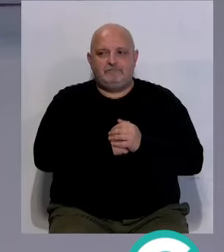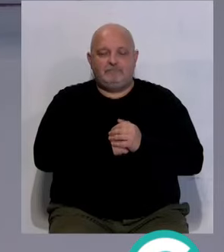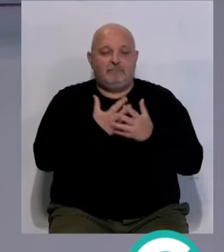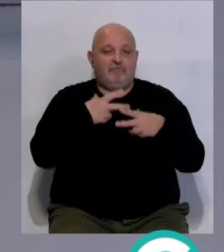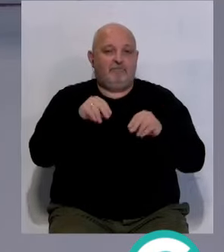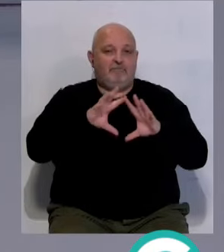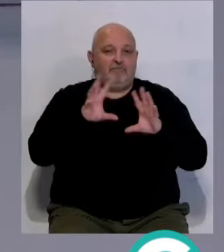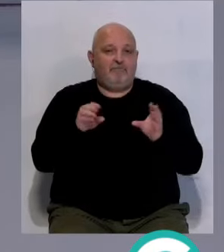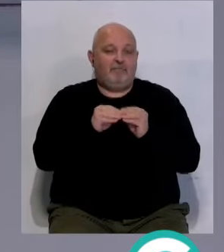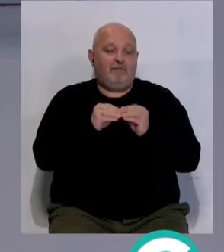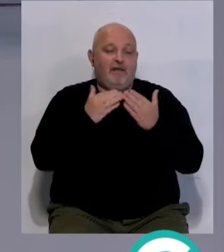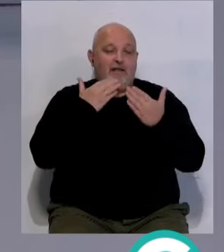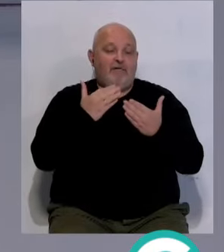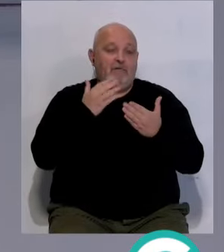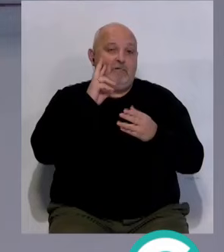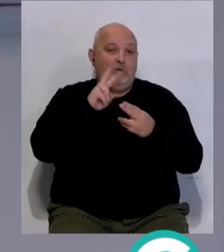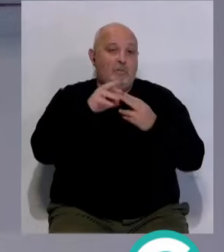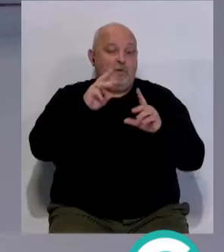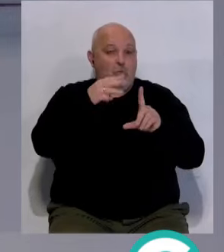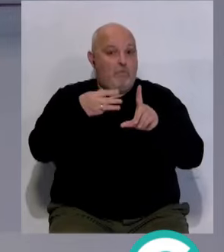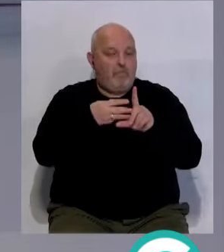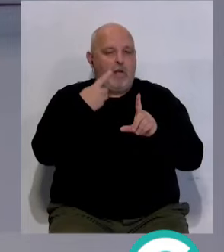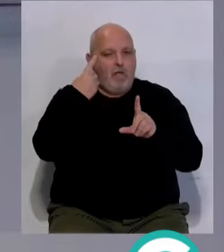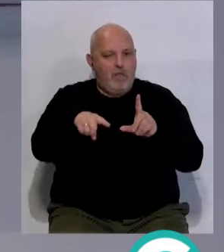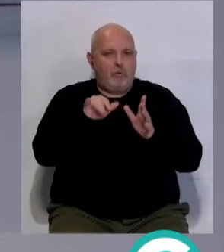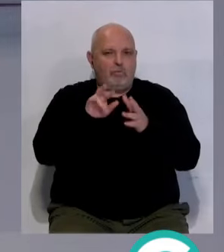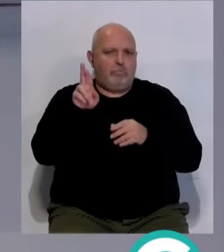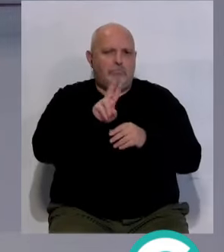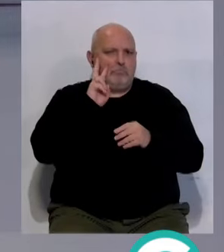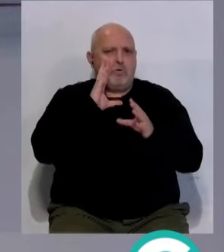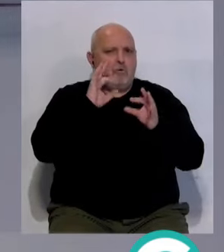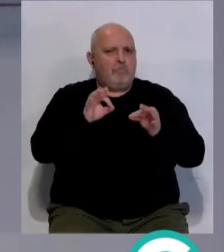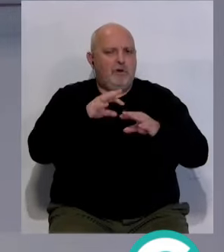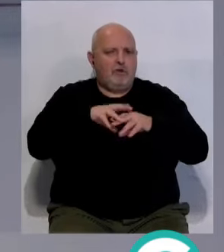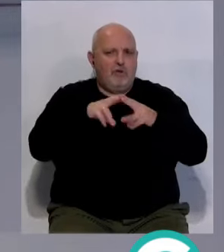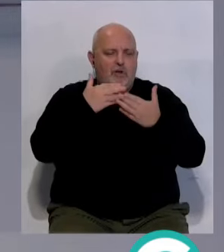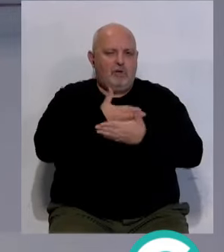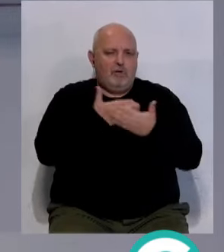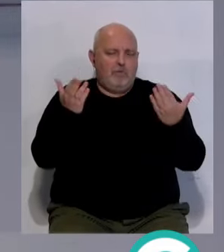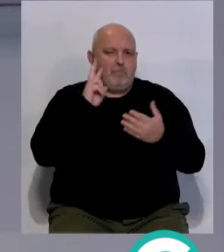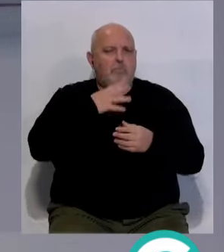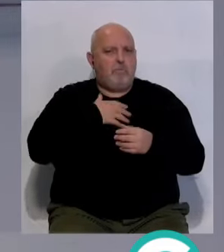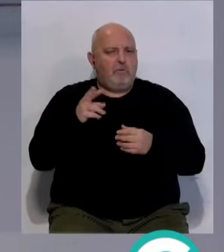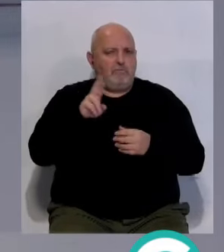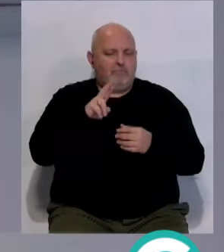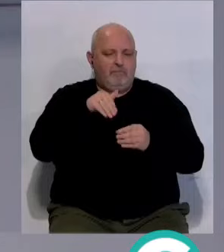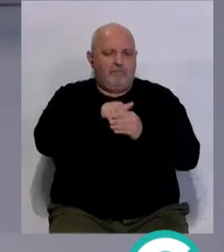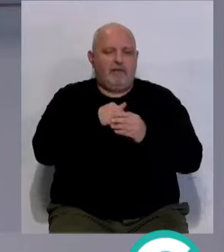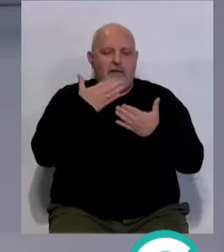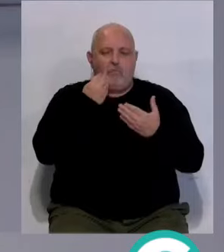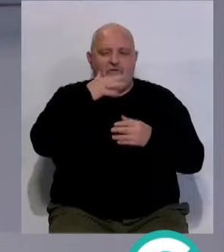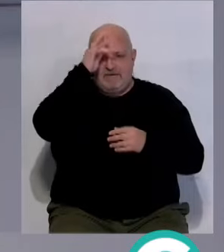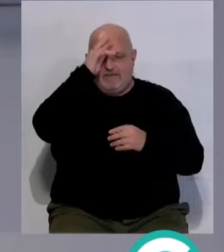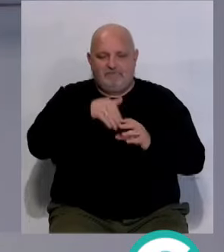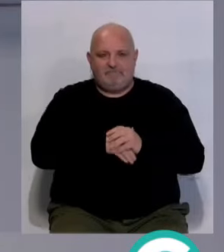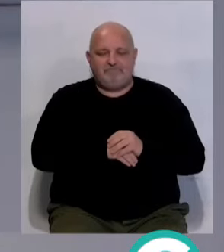Es todo por el momento. Ya saben que pueden seguir informados a través de nuestra página web y en los diferentes perfiles de redes sociales con los que cuenta esta casa. Buen fin de